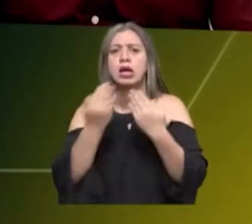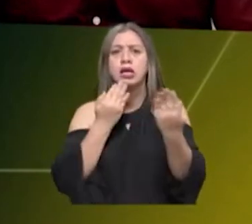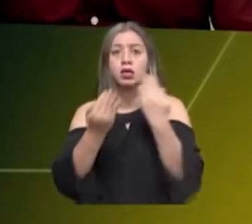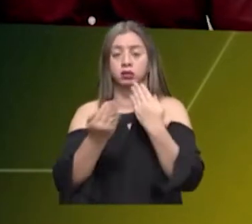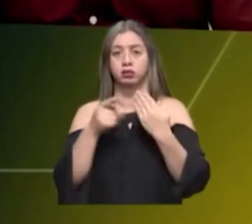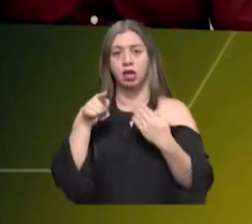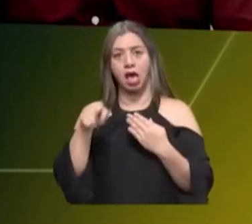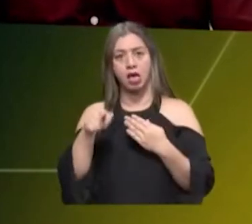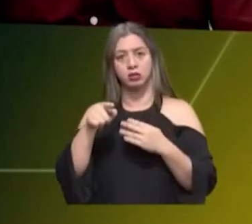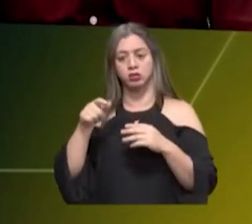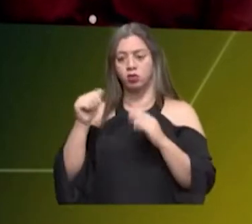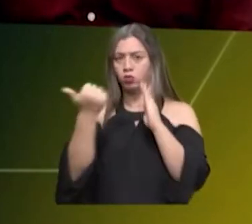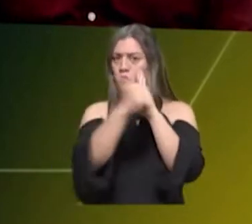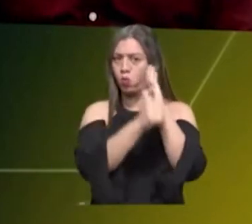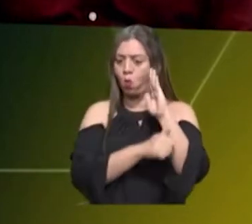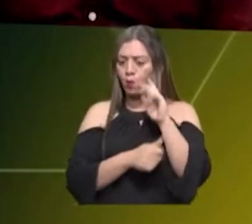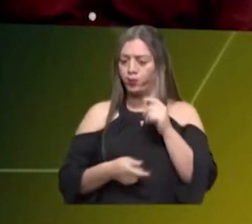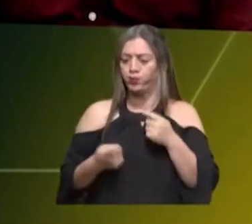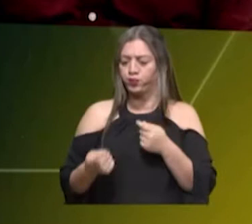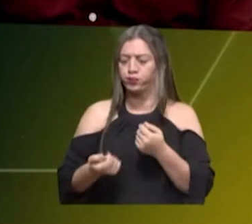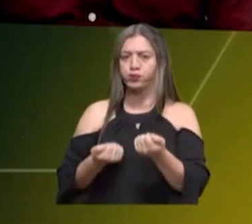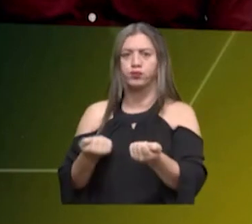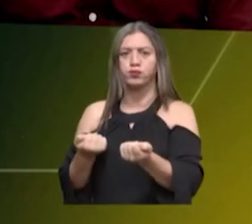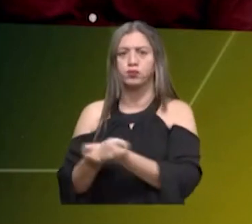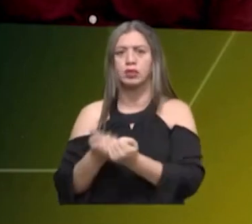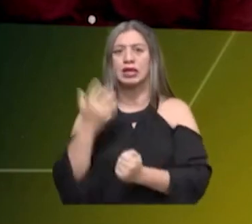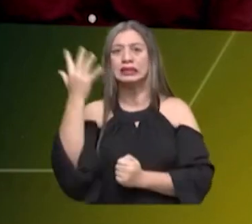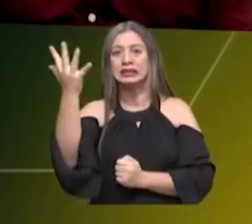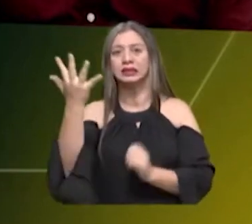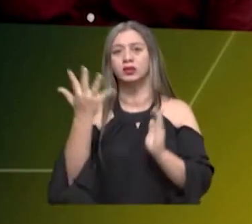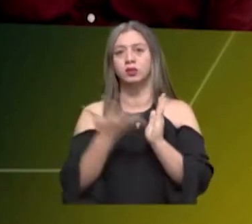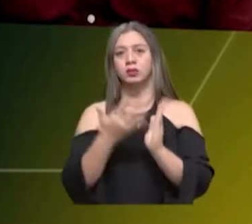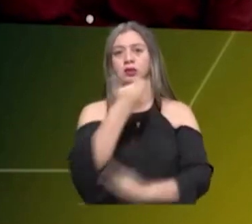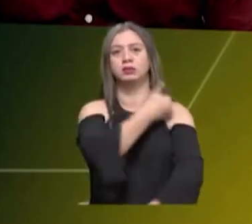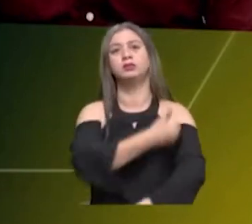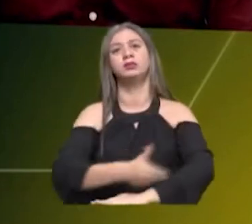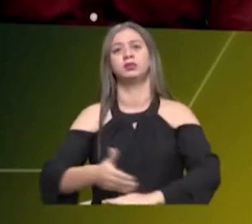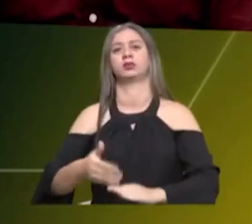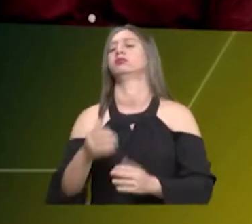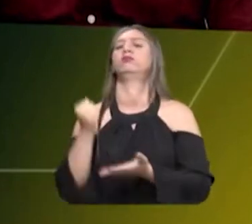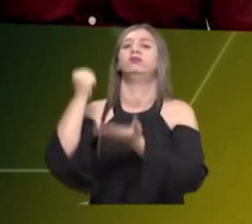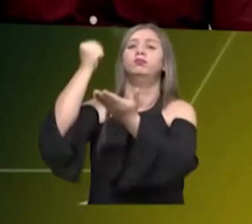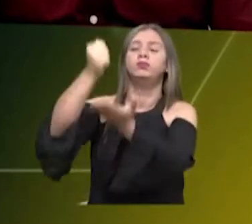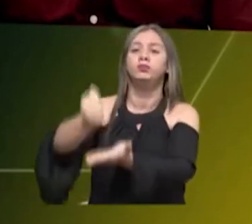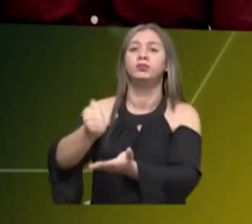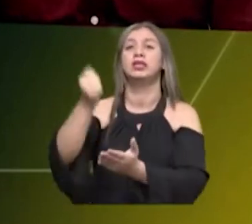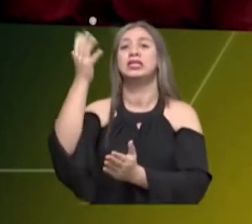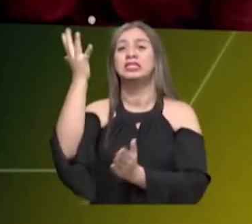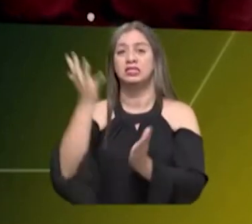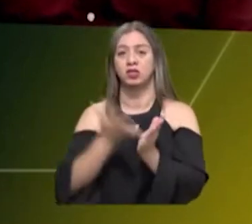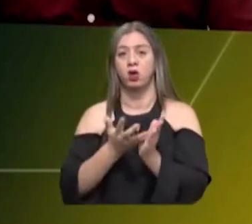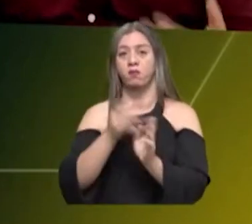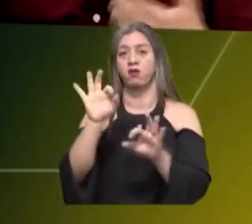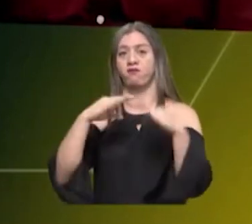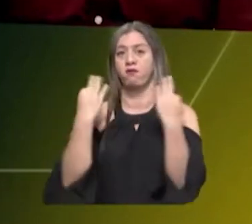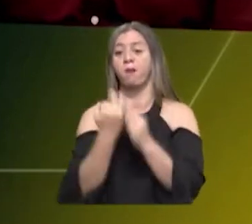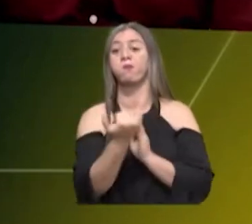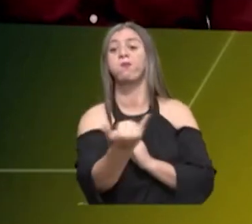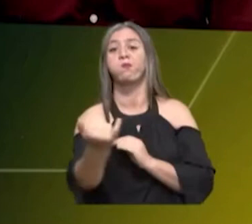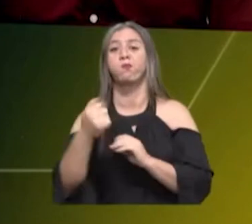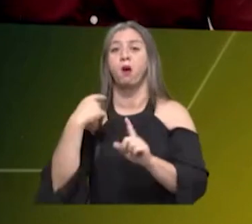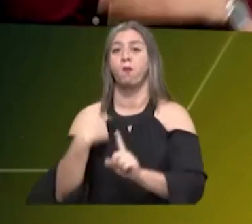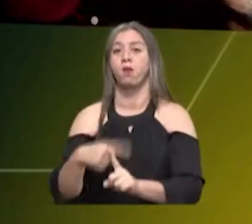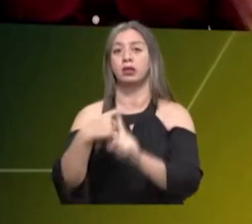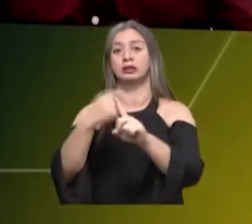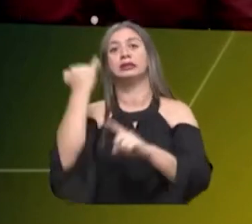es un programa que tiene más o menos 5 mil millones de pesos en el Plan de Acción, donde se van a beneficiar 5 mil familias, eso fue una idea que